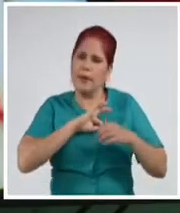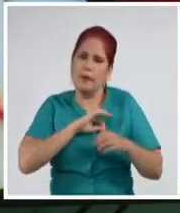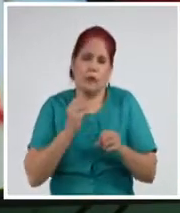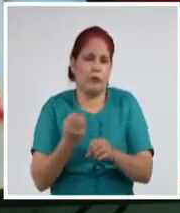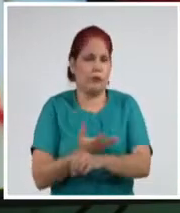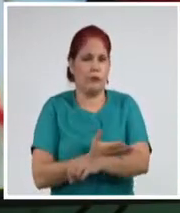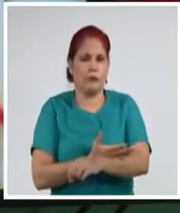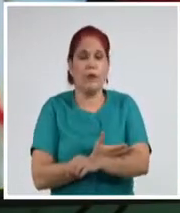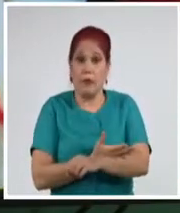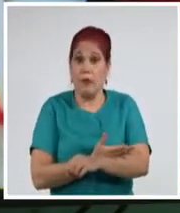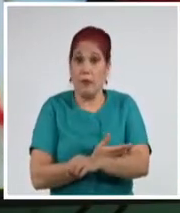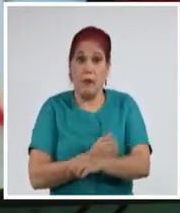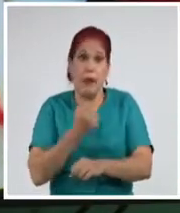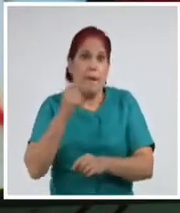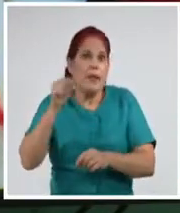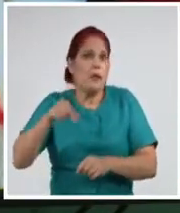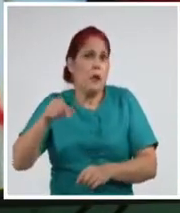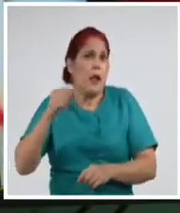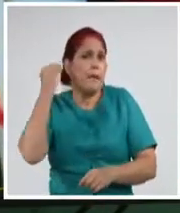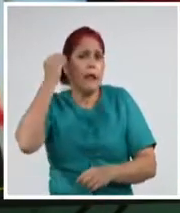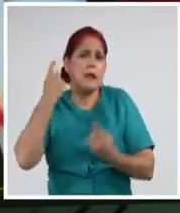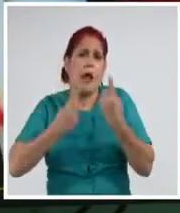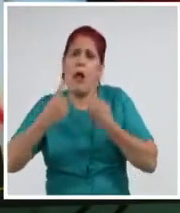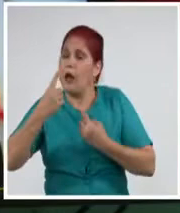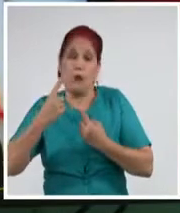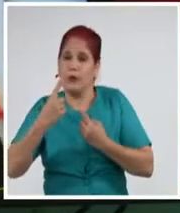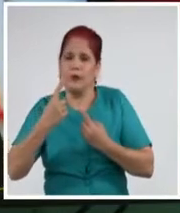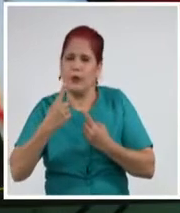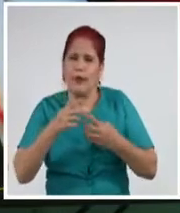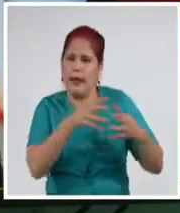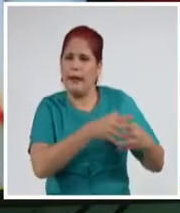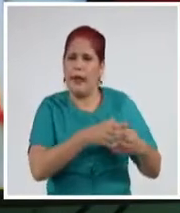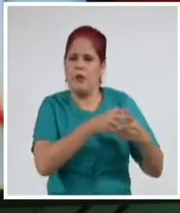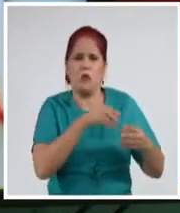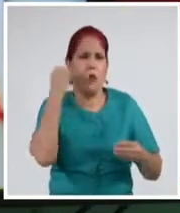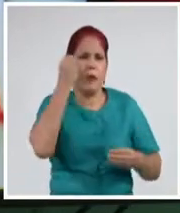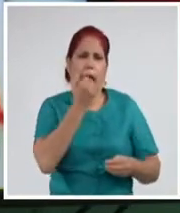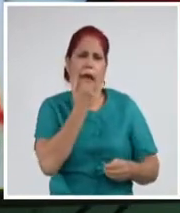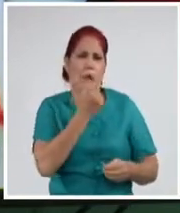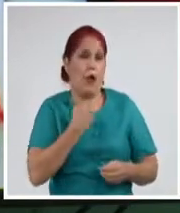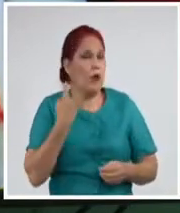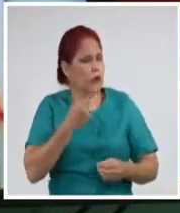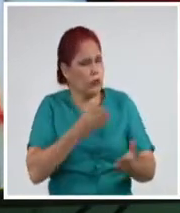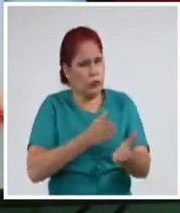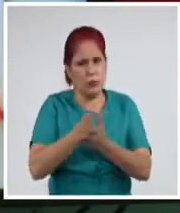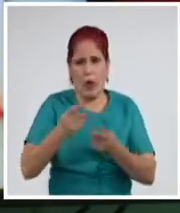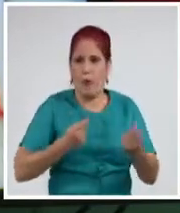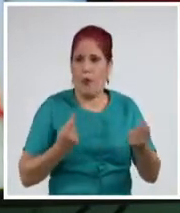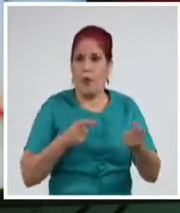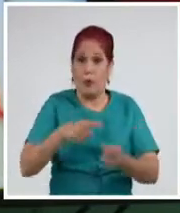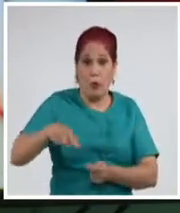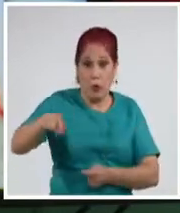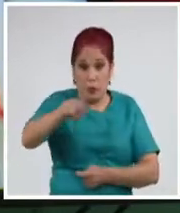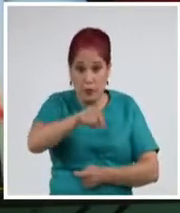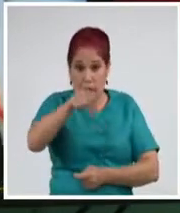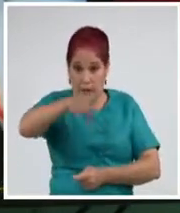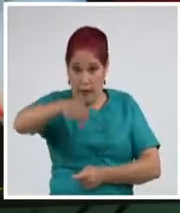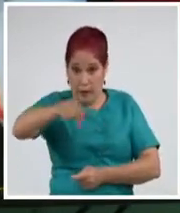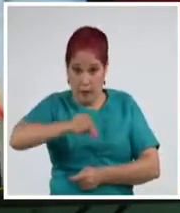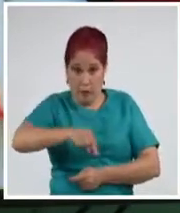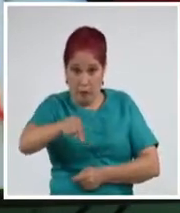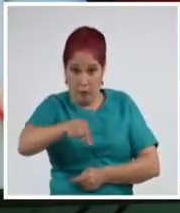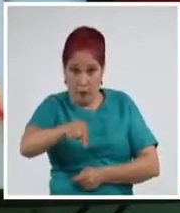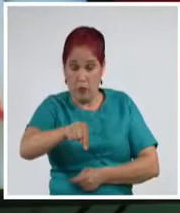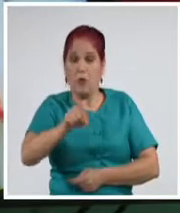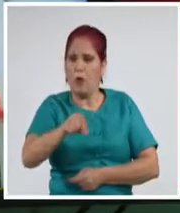mucho más de lo que la gente se imagina en los Estados Unidos. Estamos con ustedes, seguiremos con ustedes, ahora próximamente